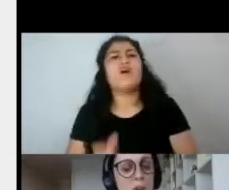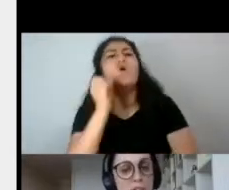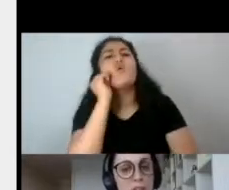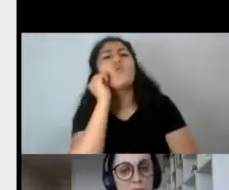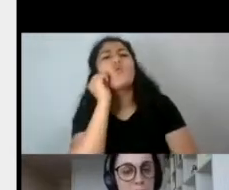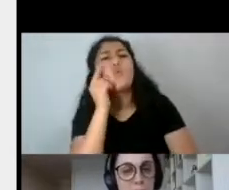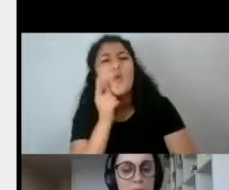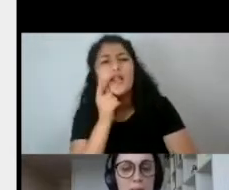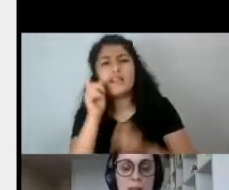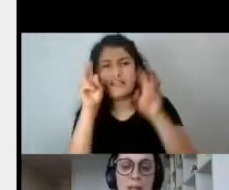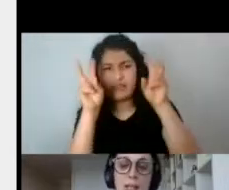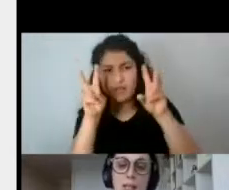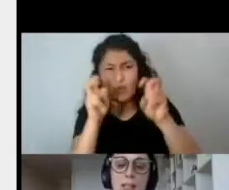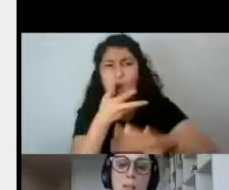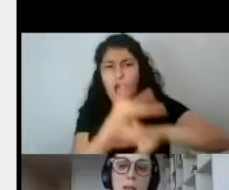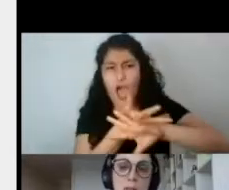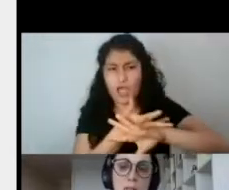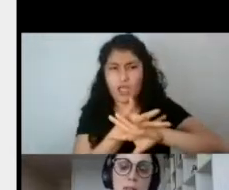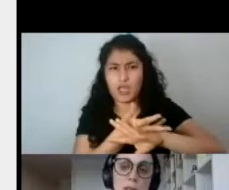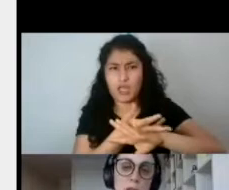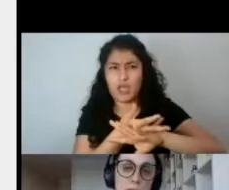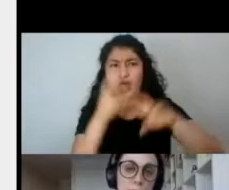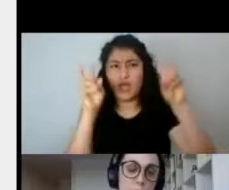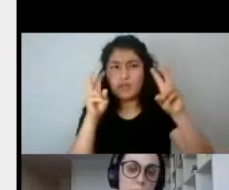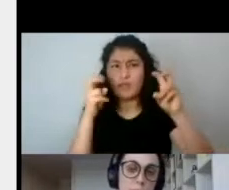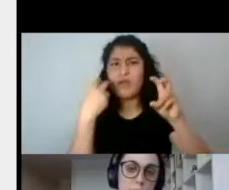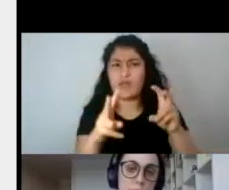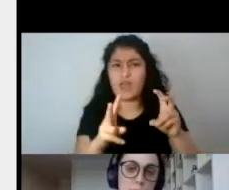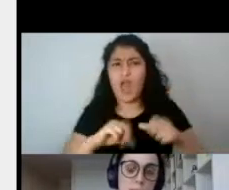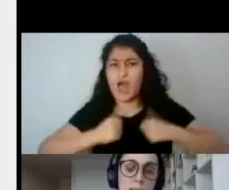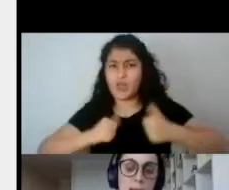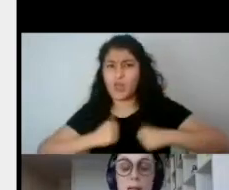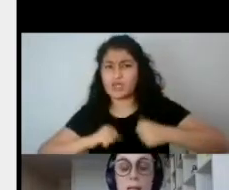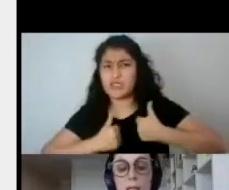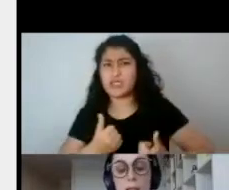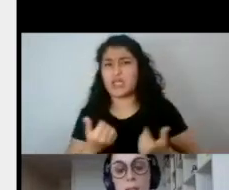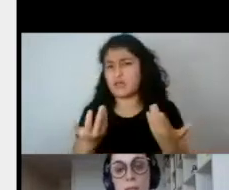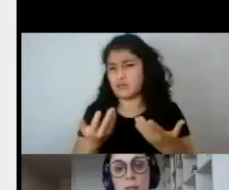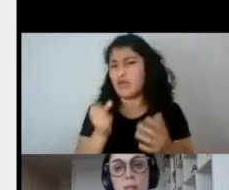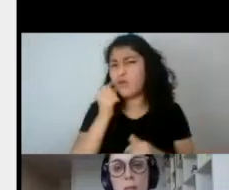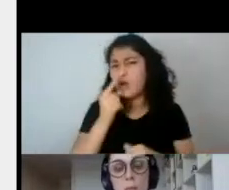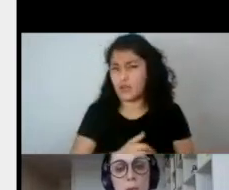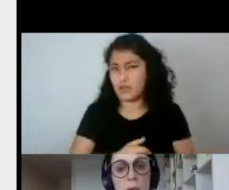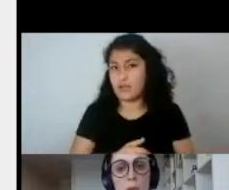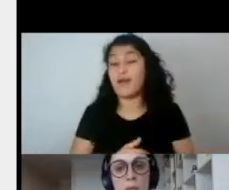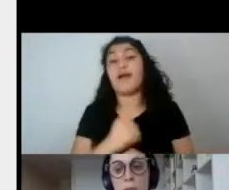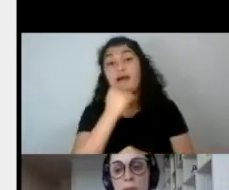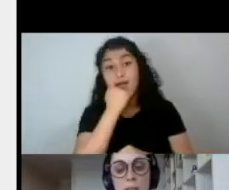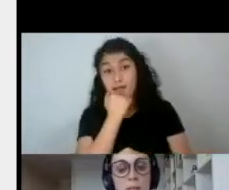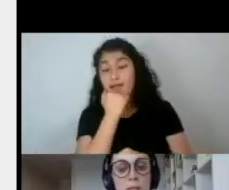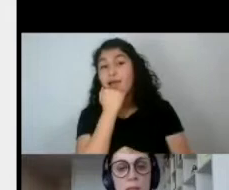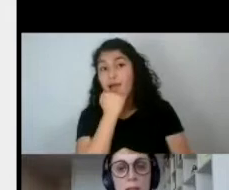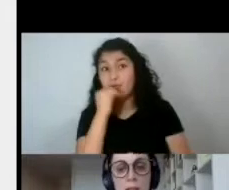encontrar en la narrativa para adolescentes y jóvenes? Y acá es impresionante cómo podemos encontrar